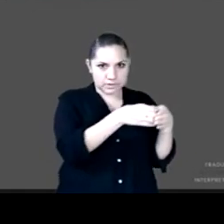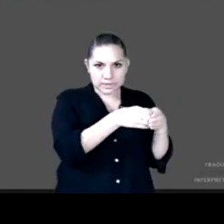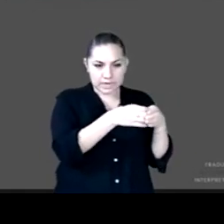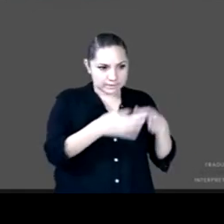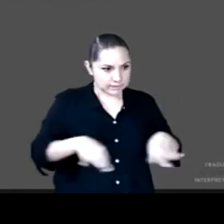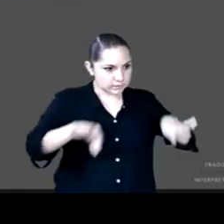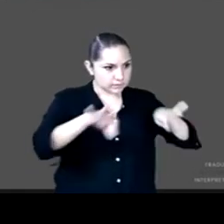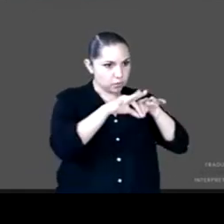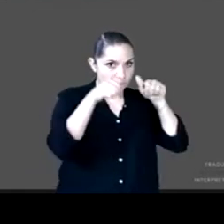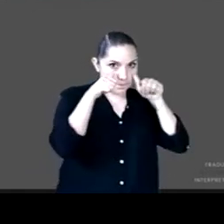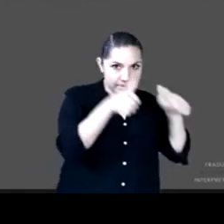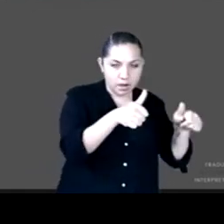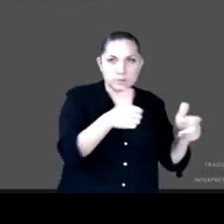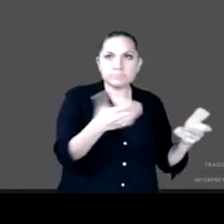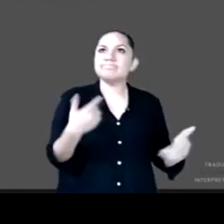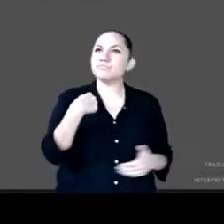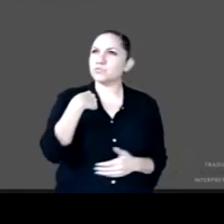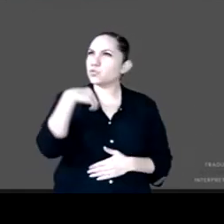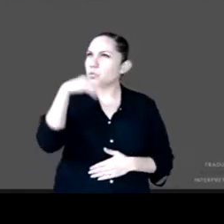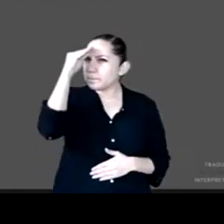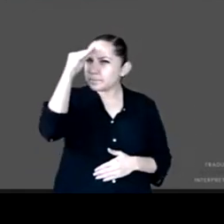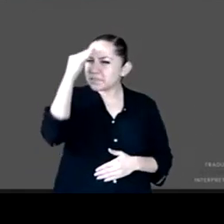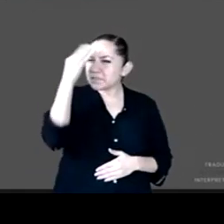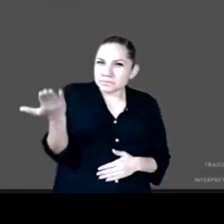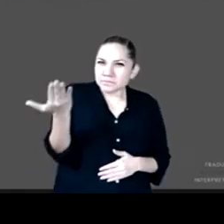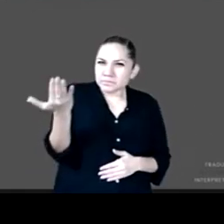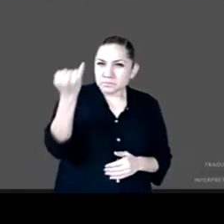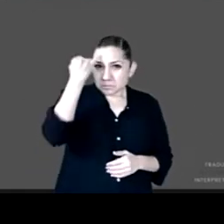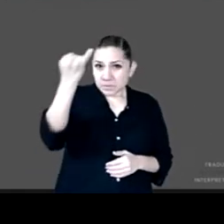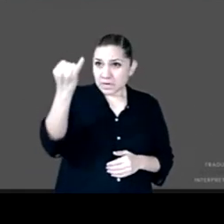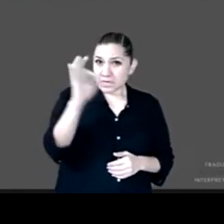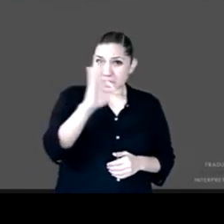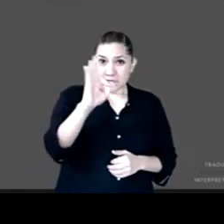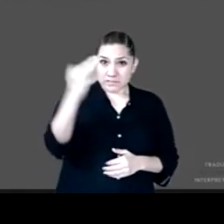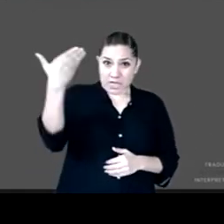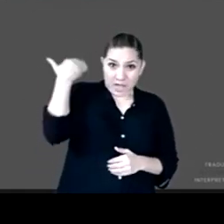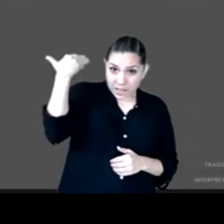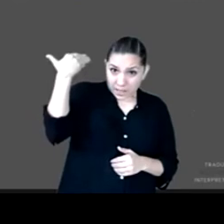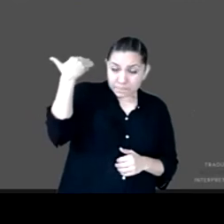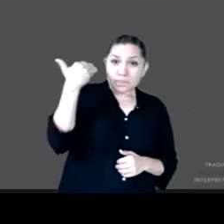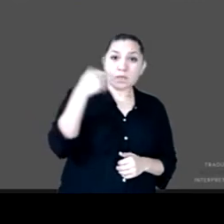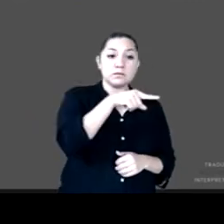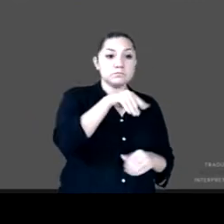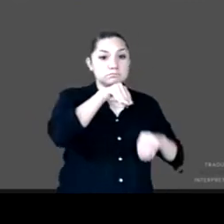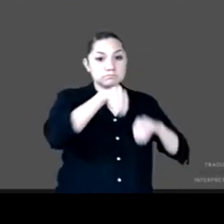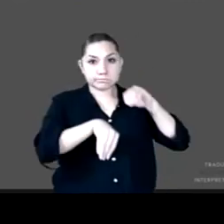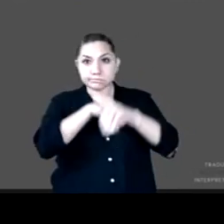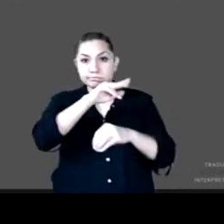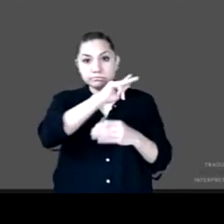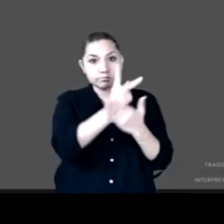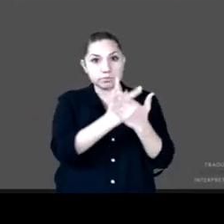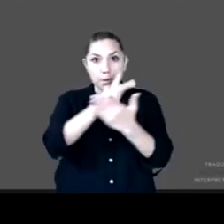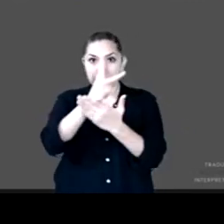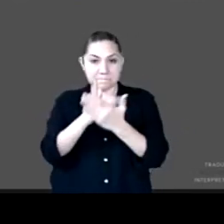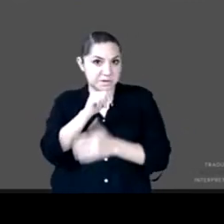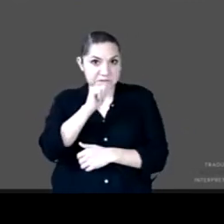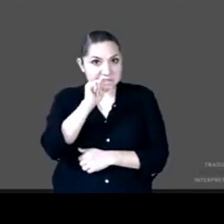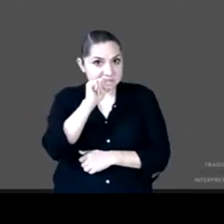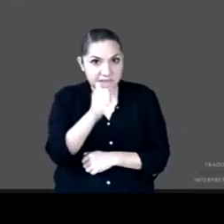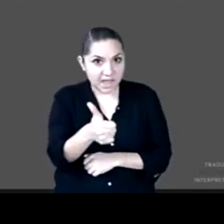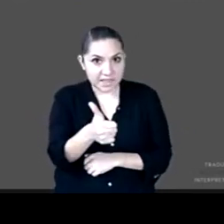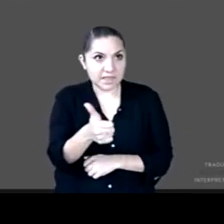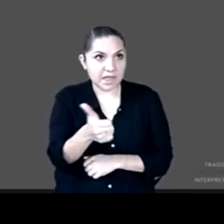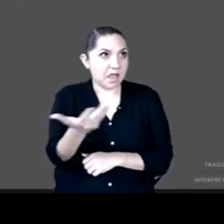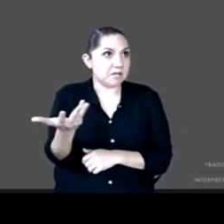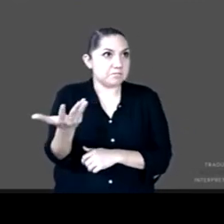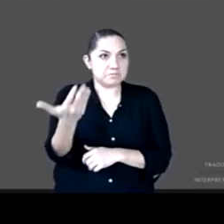estaríamos si no hubiésemos echado a andar políticas como las que se echaron a andar en el país pues en los últimos 25